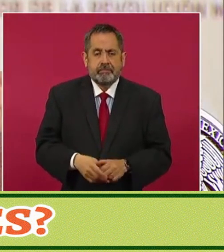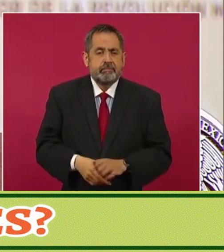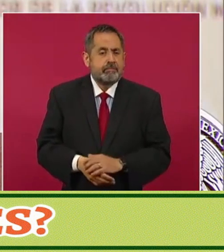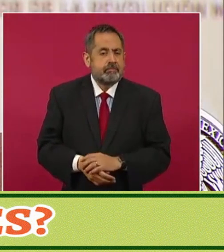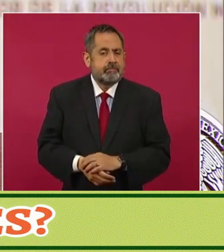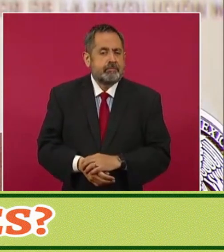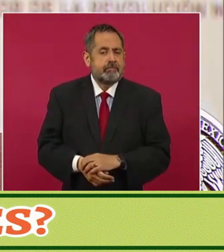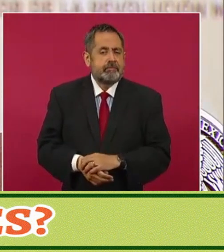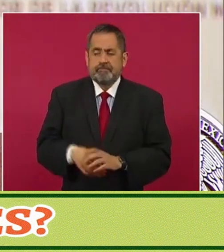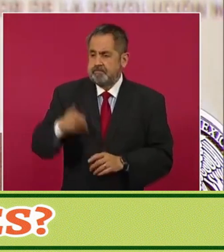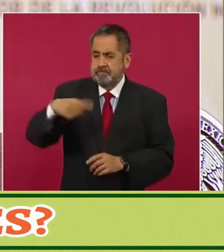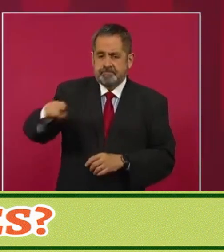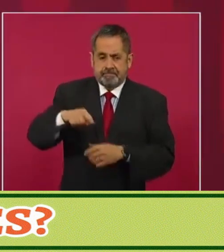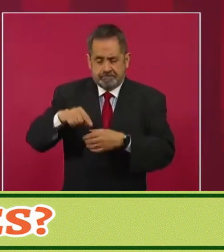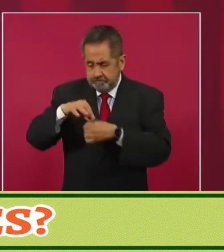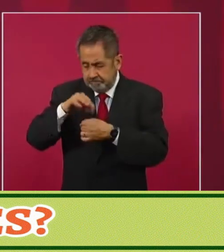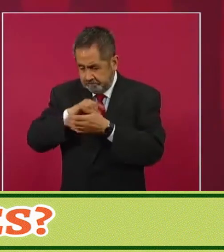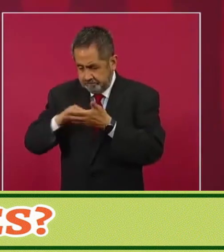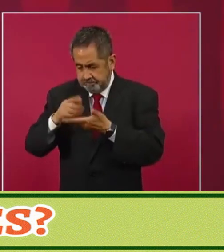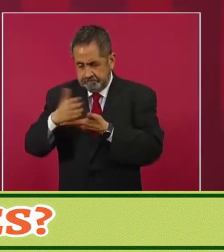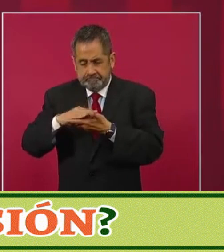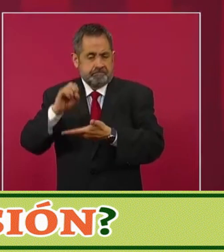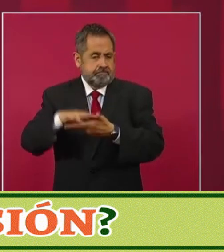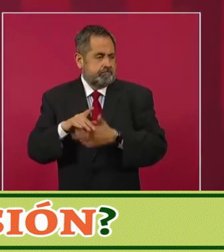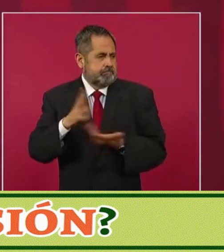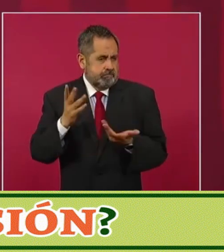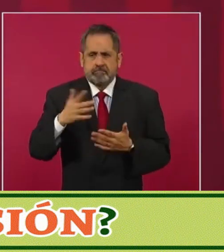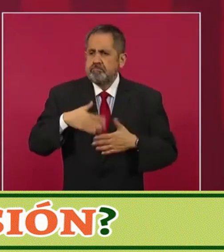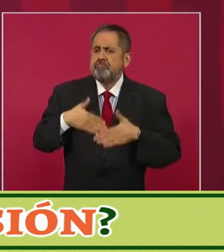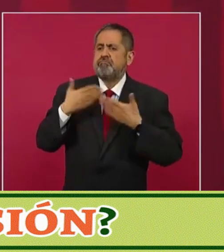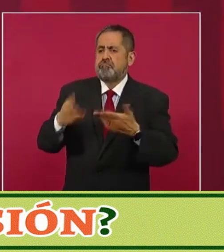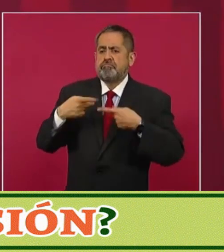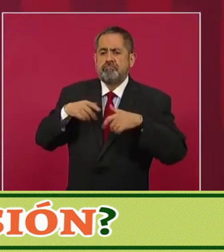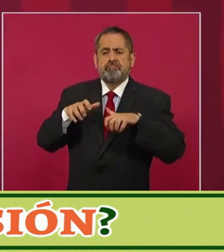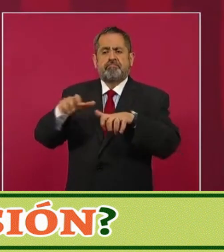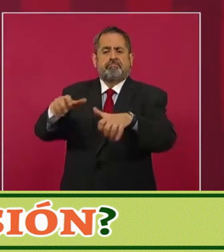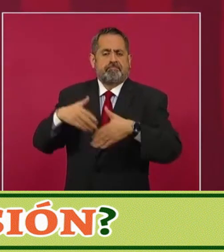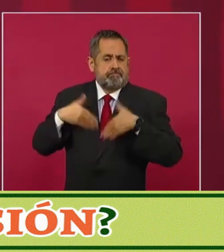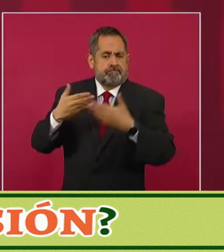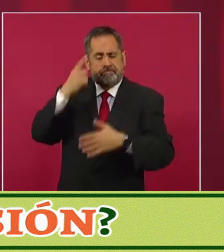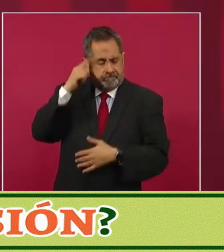Ellos y tenerle confianza a los trabajadores,